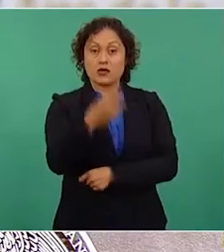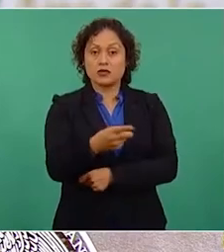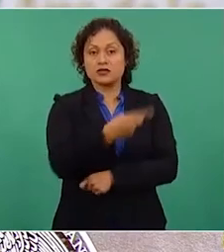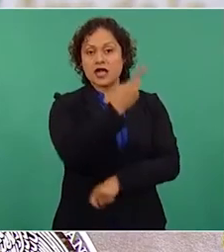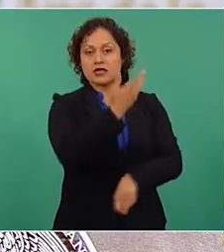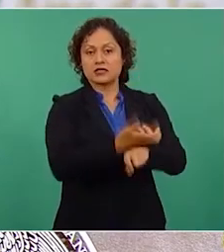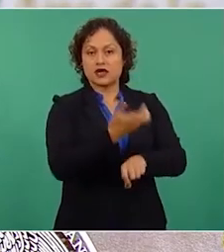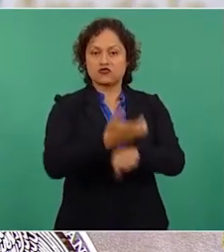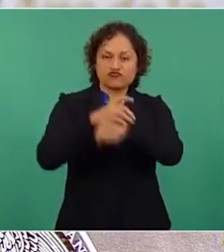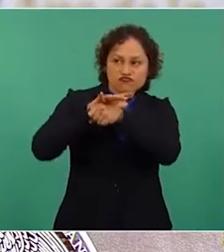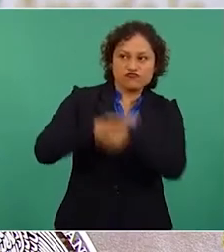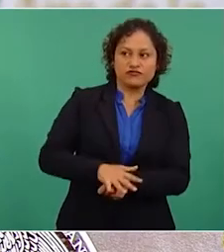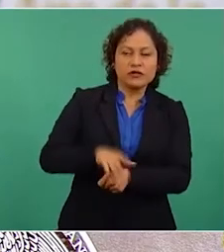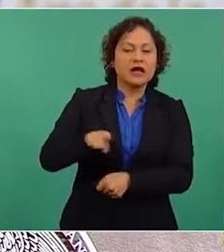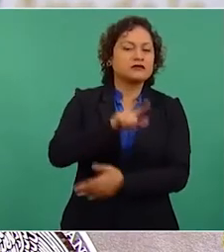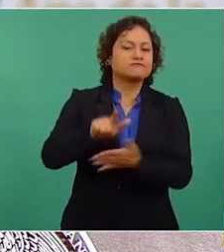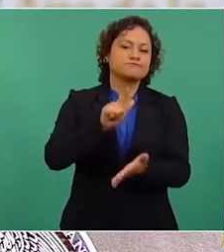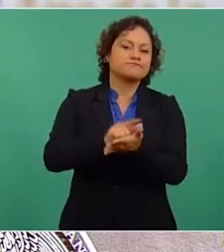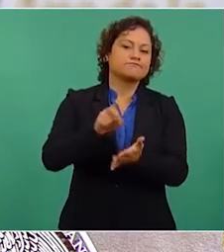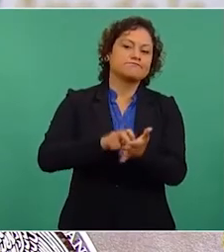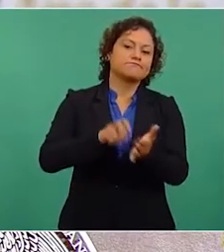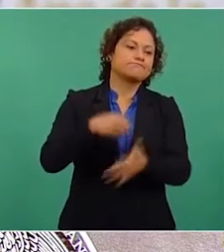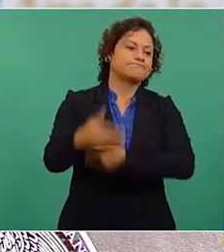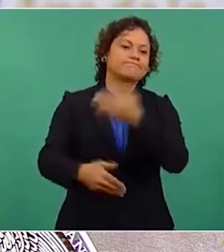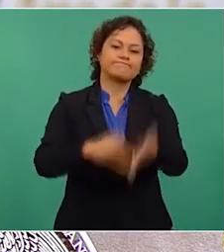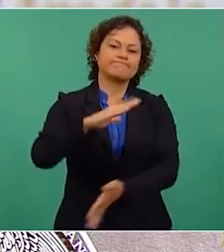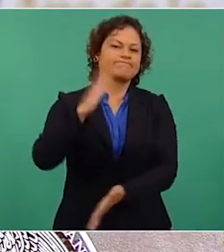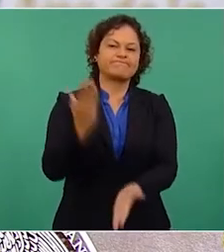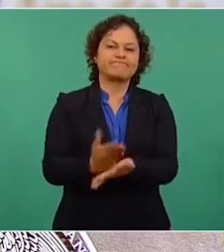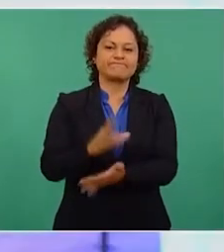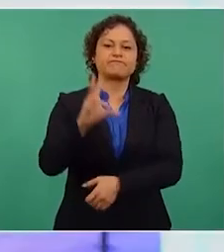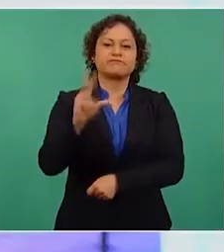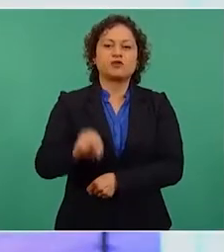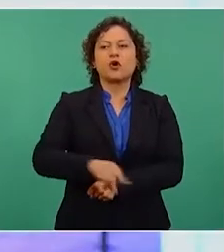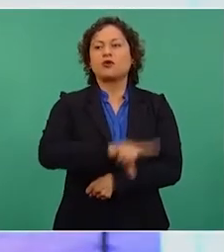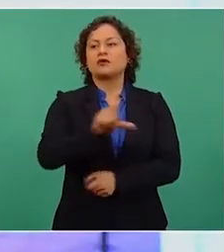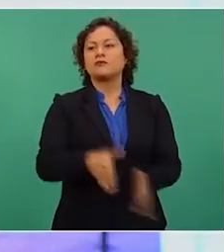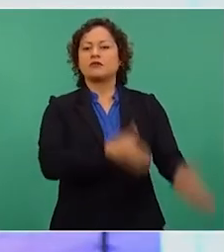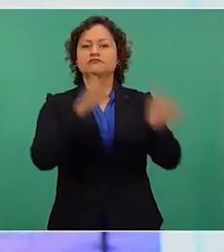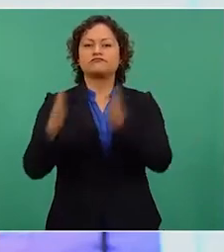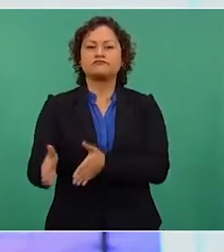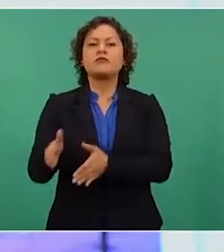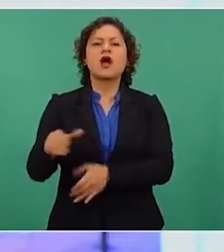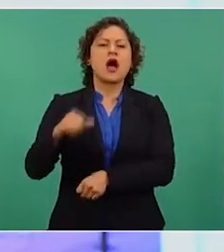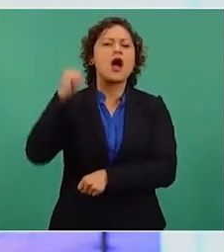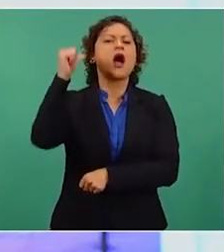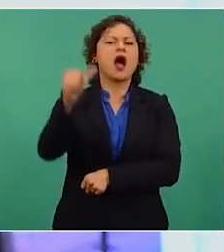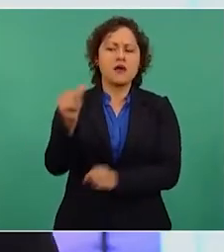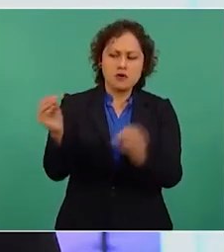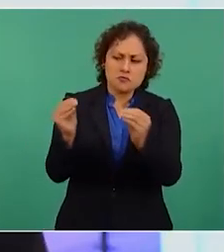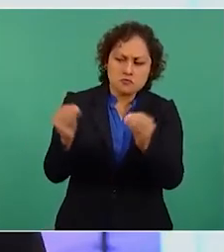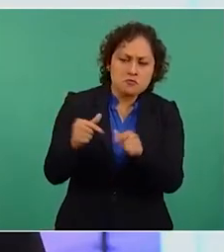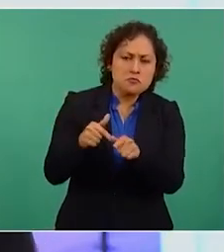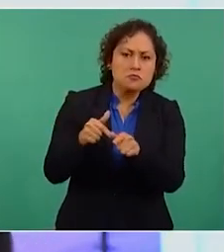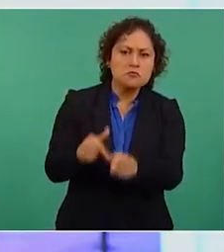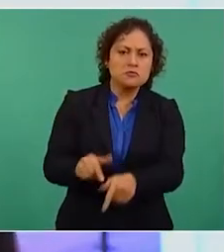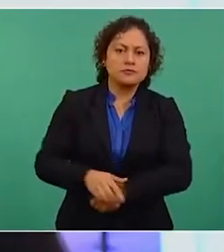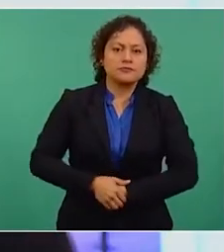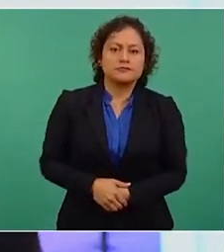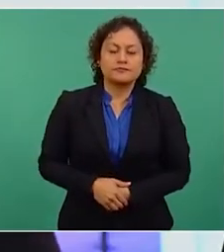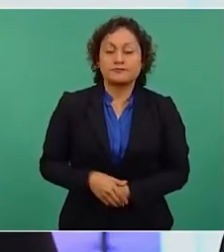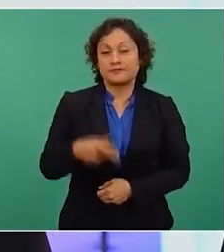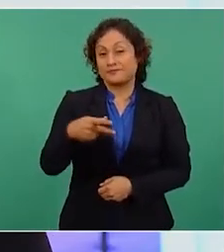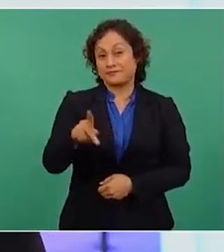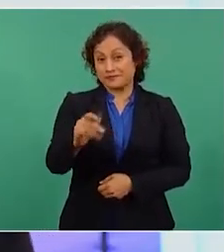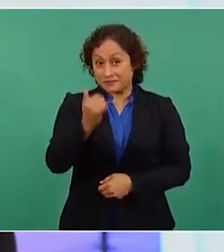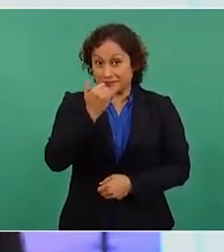Unidos se había frenado la reforma y pospuesto la discusión hasta abril. Pero la reforma eléctrica no